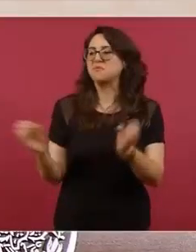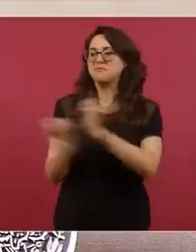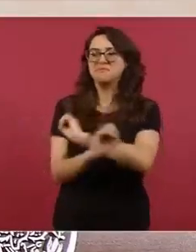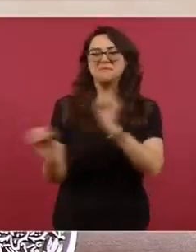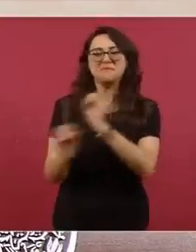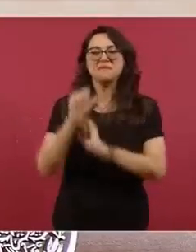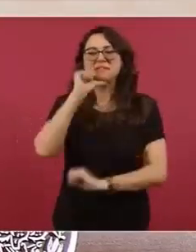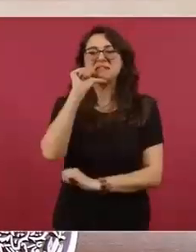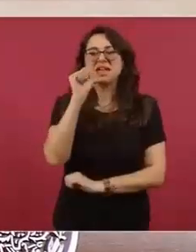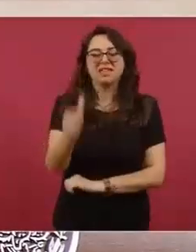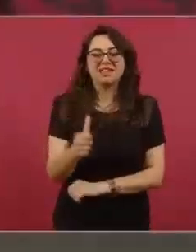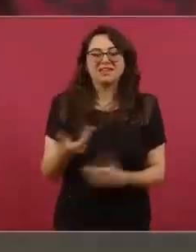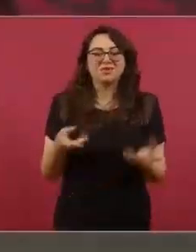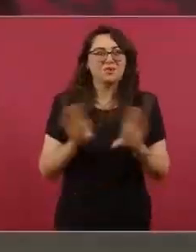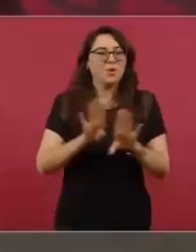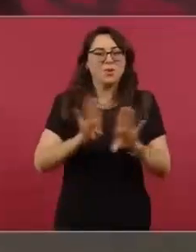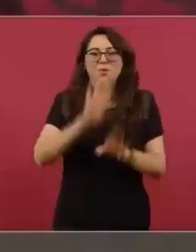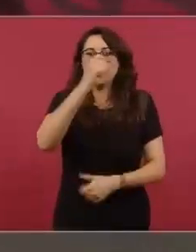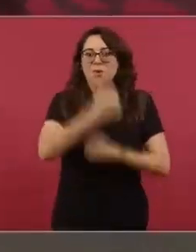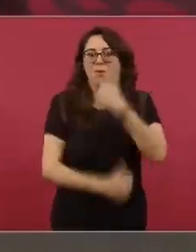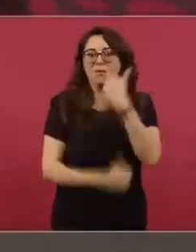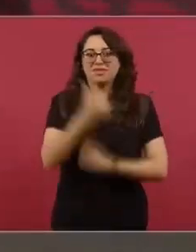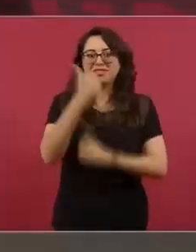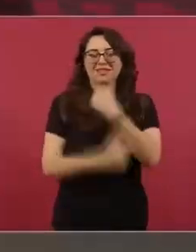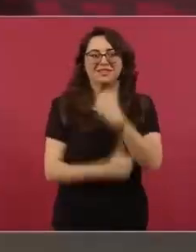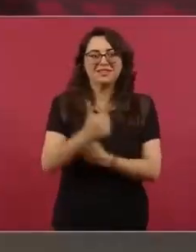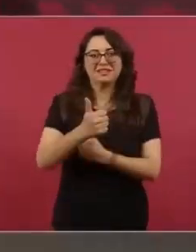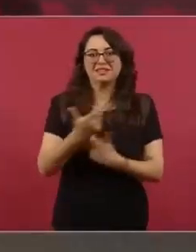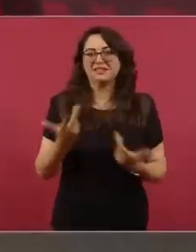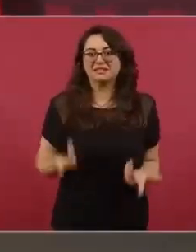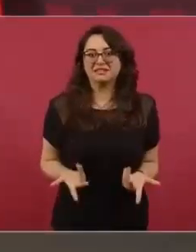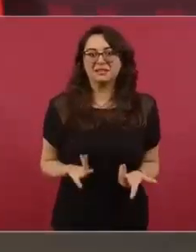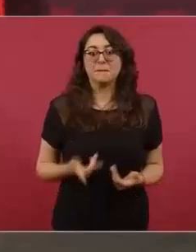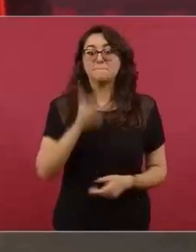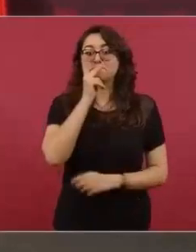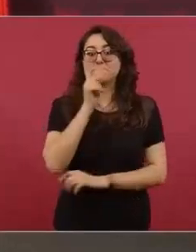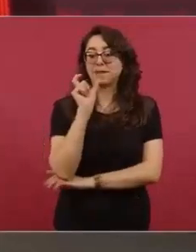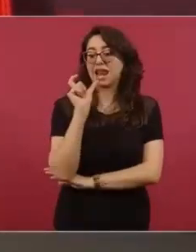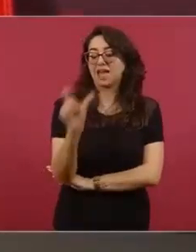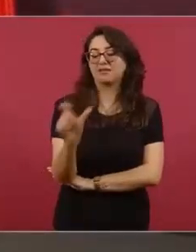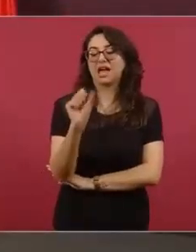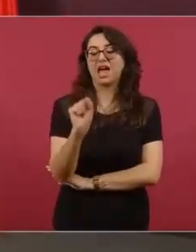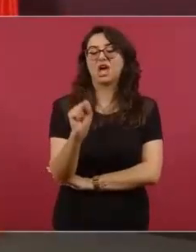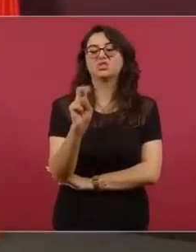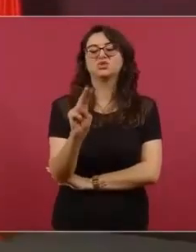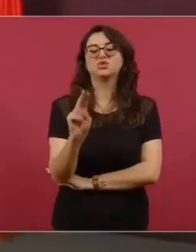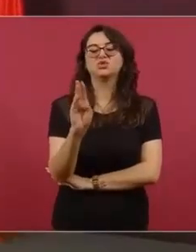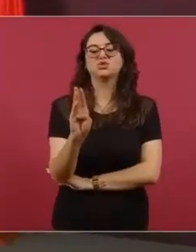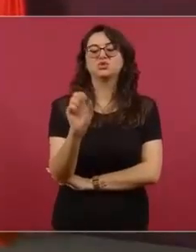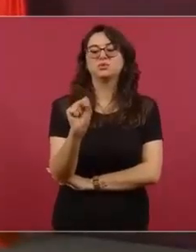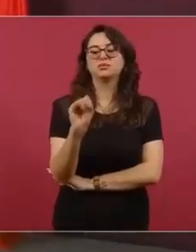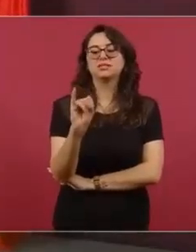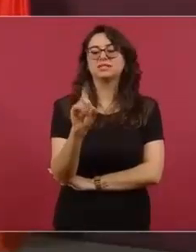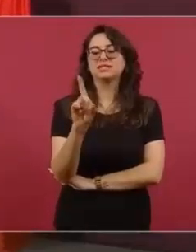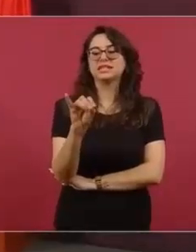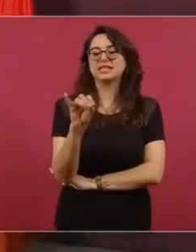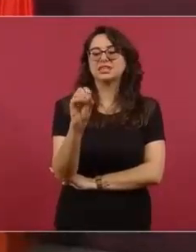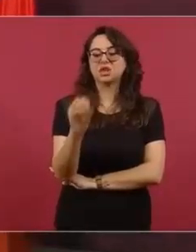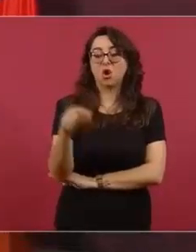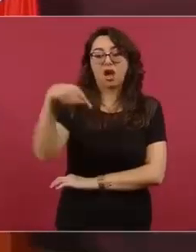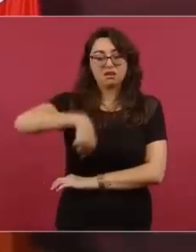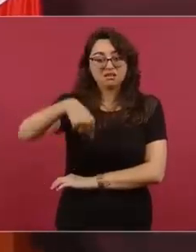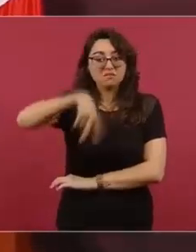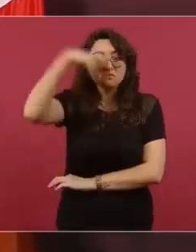El subsidio era lo peor y resulta que en Estados Unidos